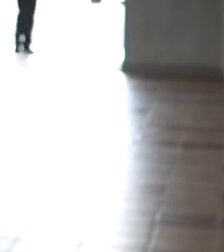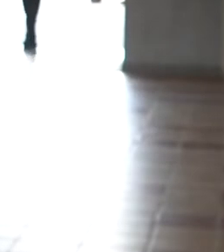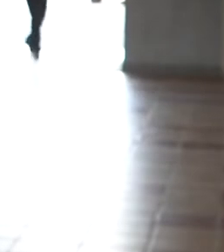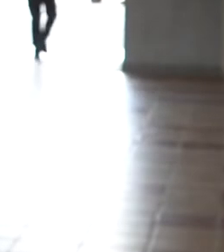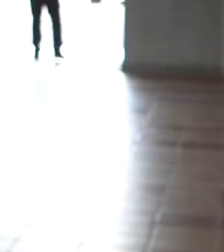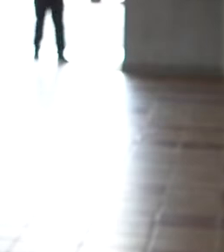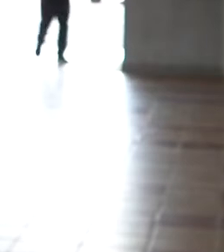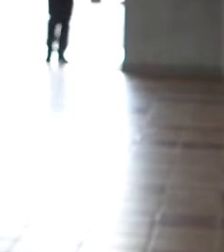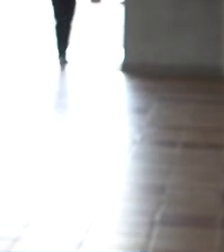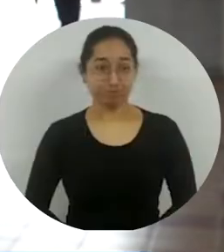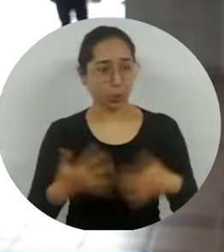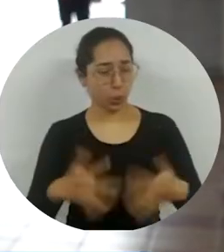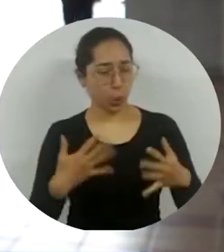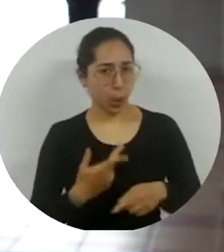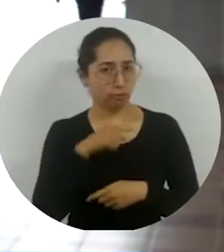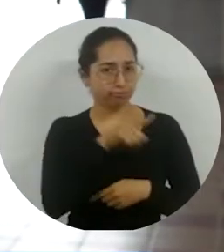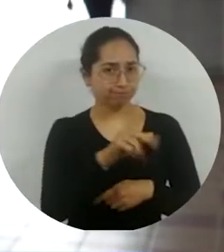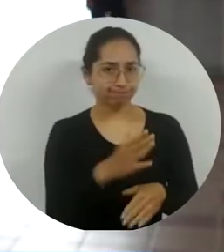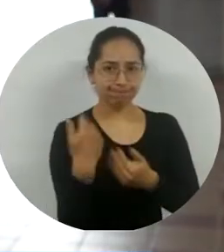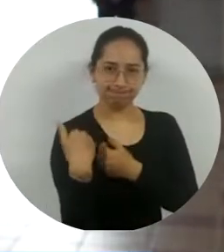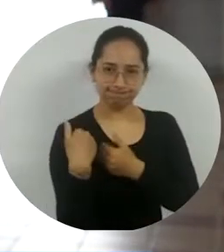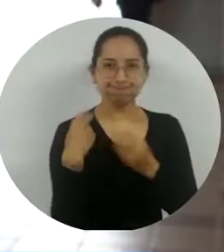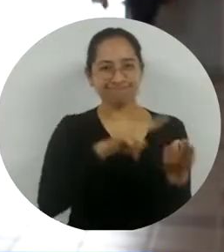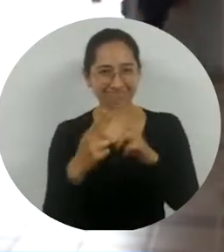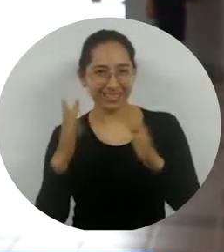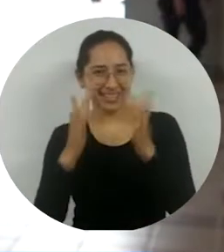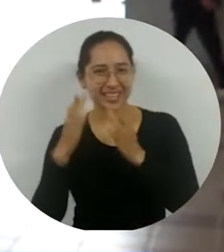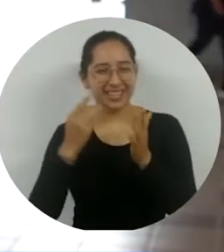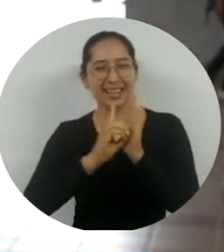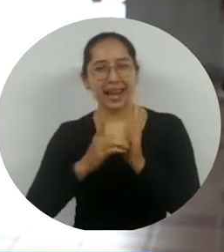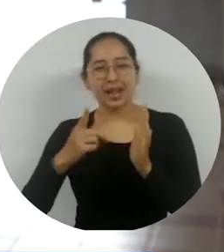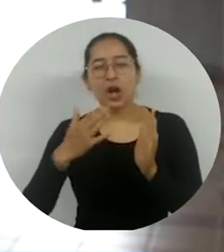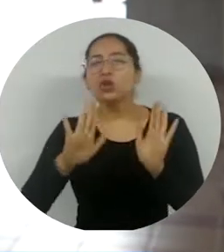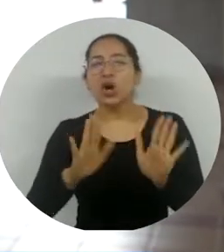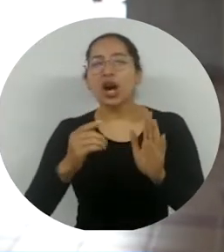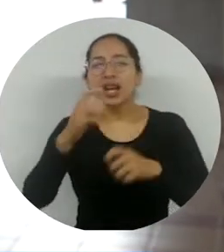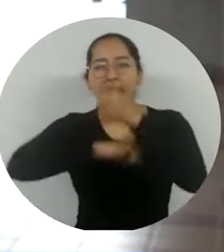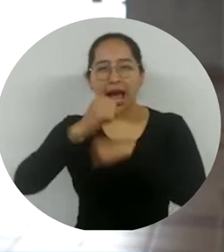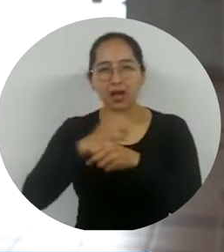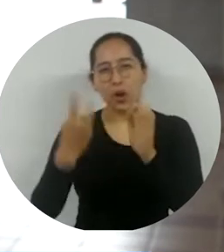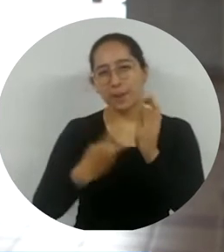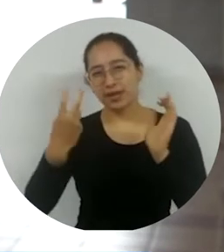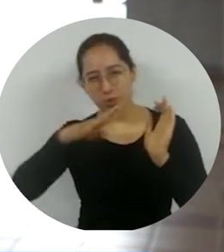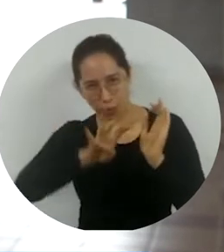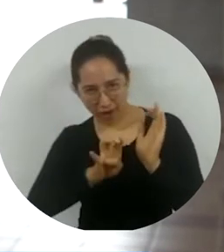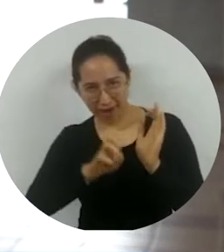Y es el encargado, por virtud de la Ley 13.14 del año 2009, de regular